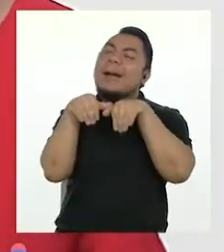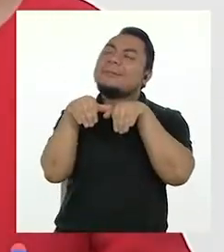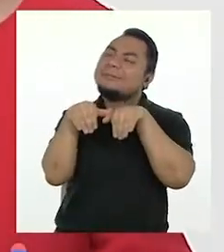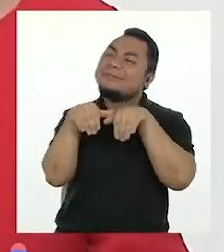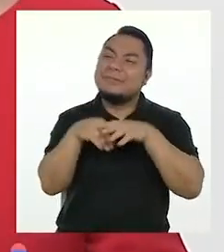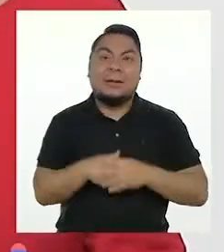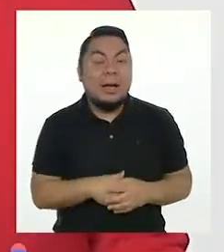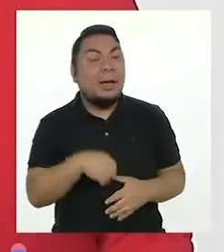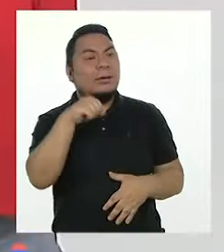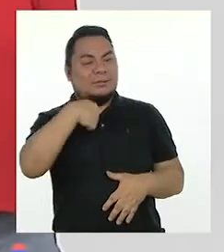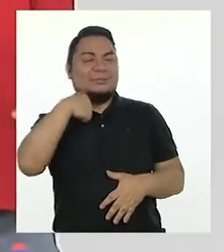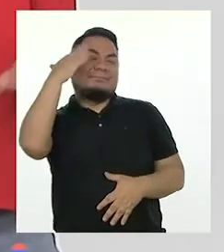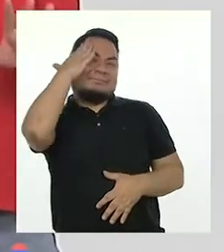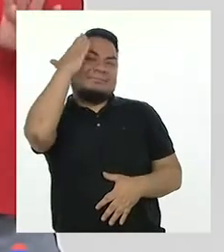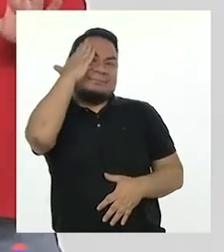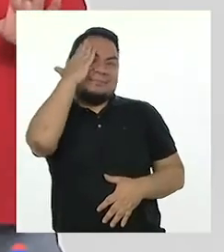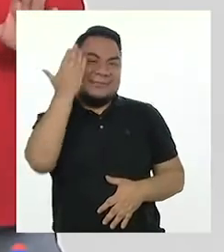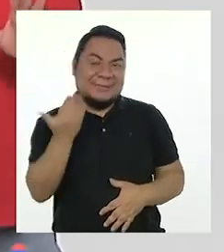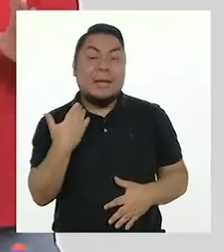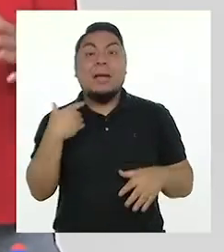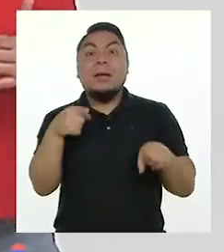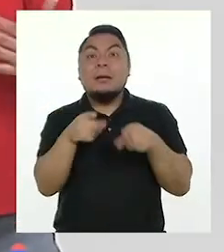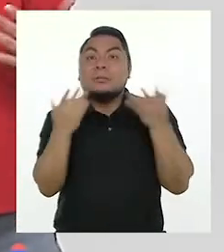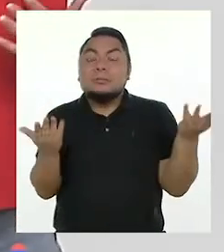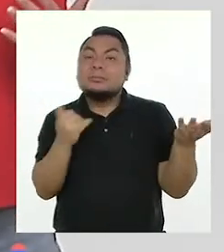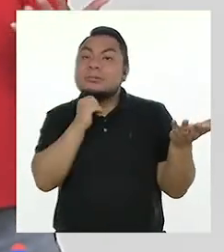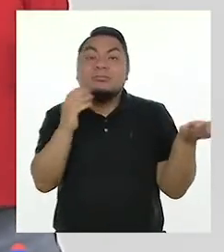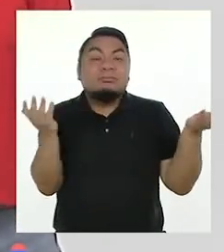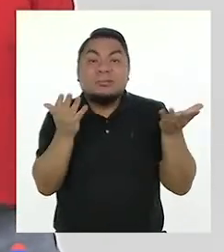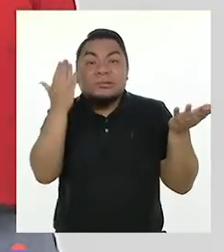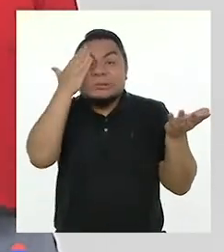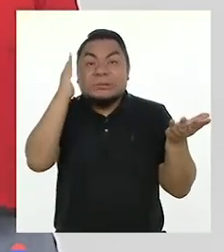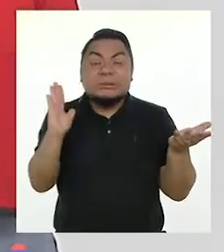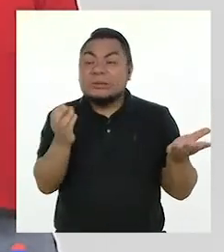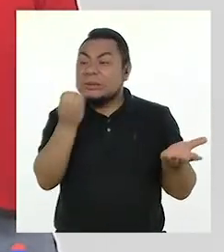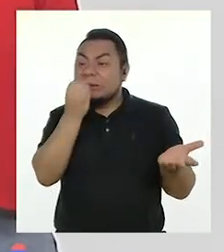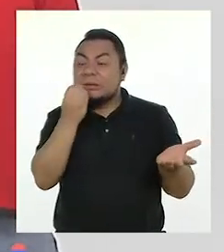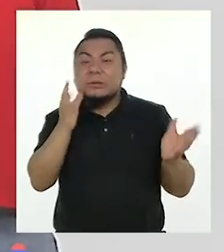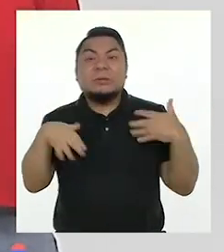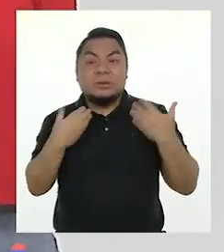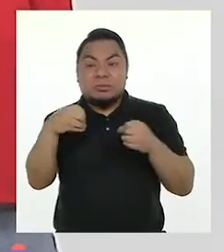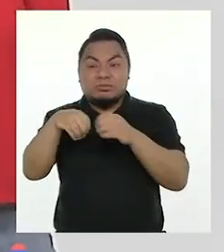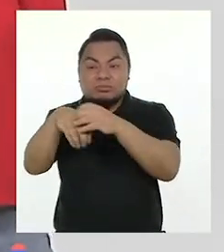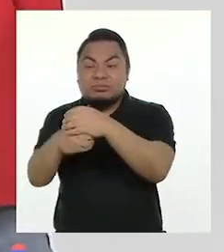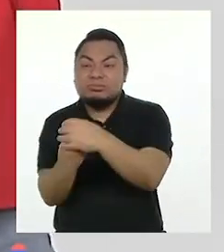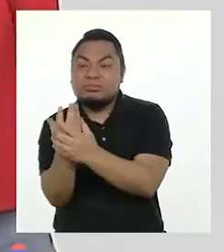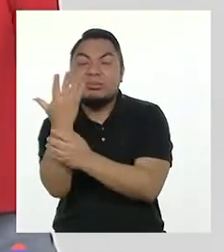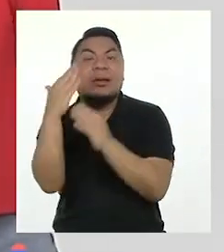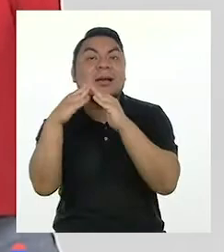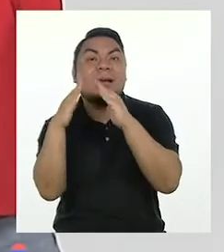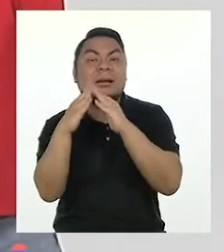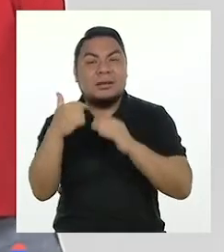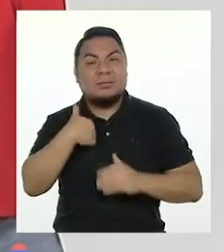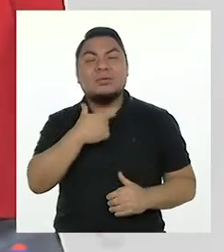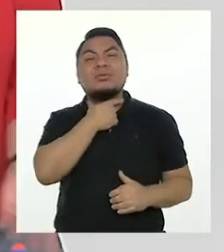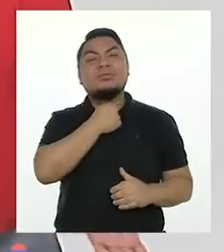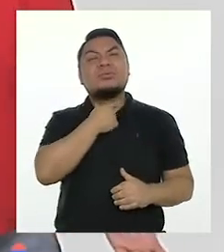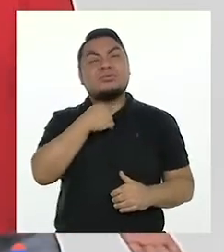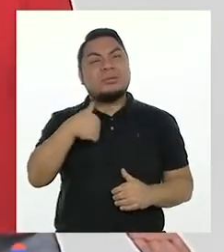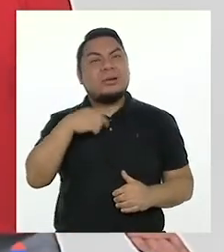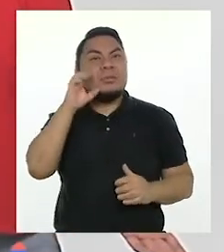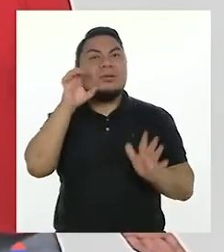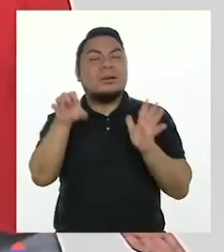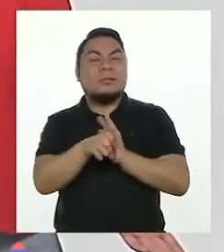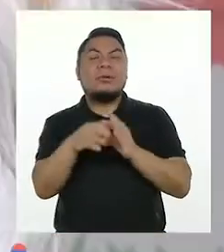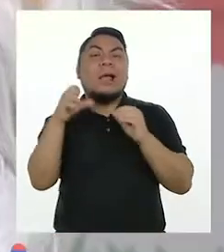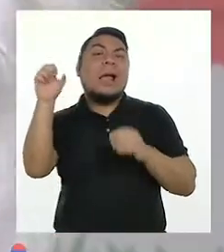Yo también, Chancay. Pero todavía no sé qué alimentos se pueden cultivar en casa. A mí me gustaría sembrar, por ejemplo,